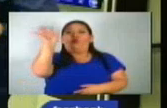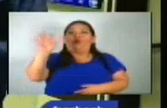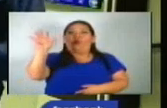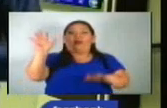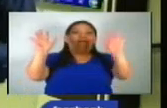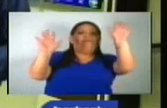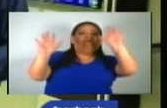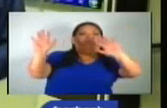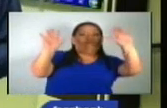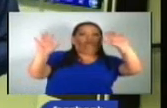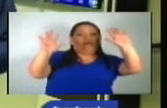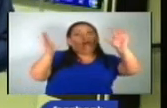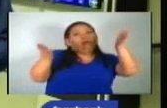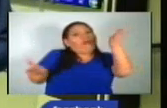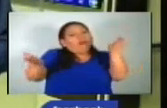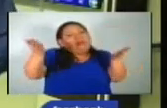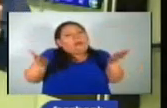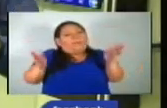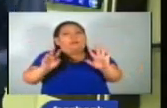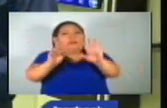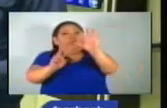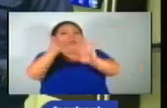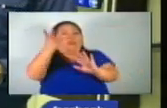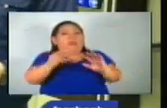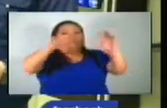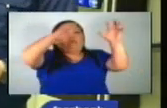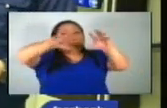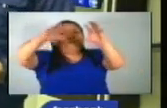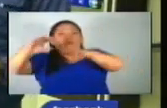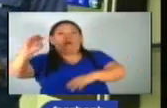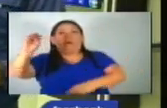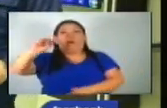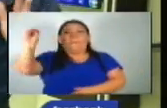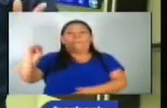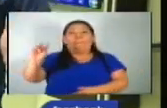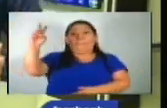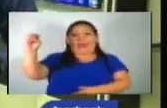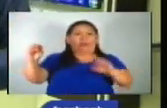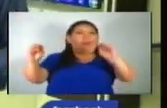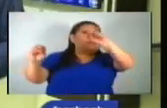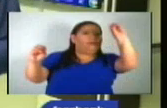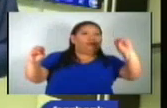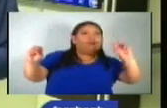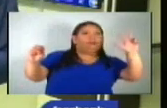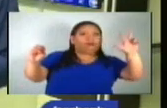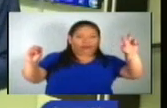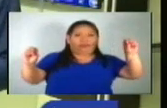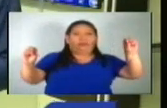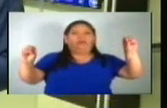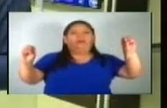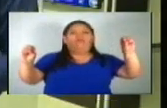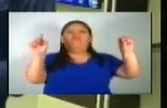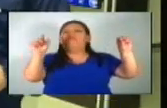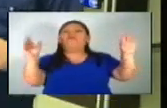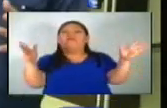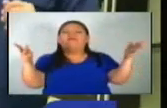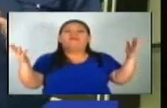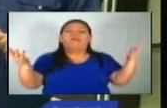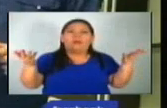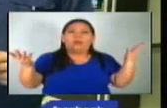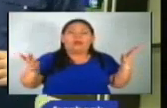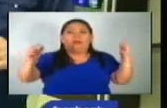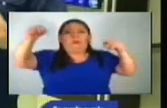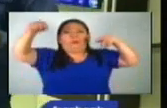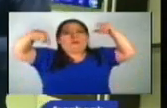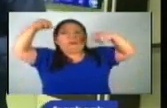posible desarrollo ciclónico para los próximos siete días, 20% y 30% respectivamente. Esto está provocando que tengamos la